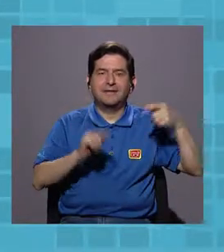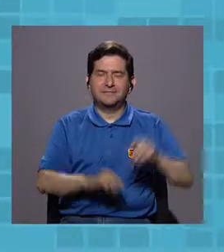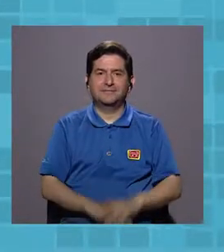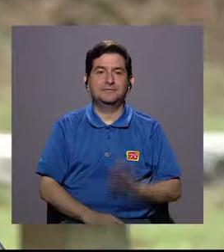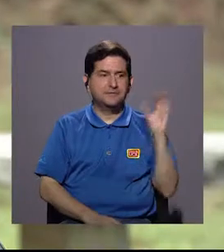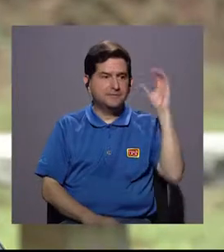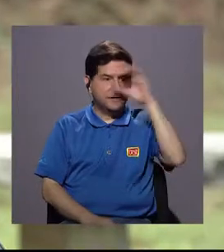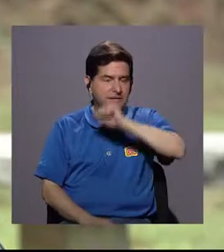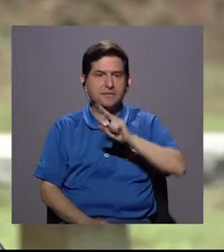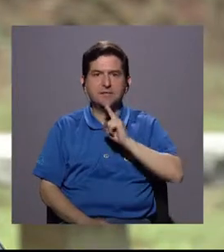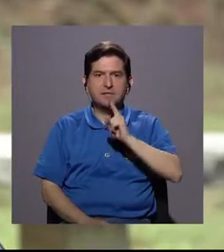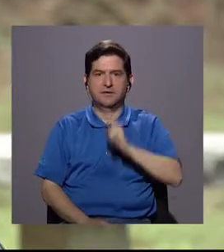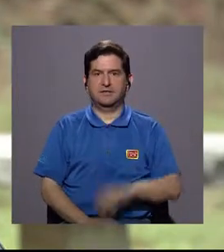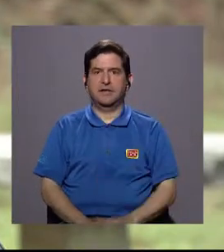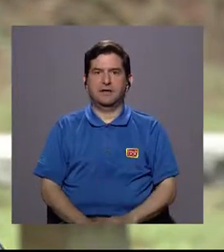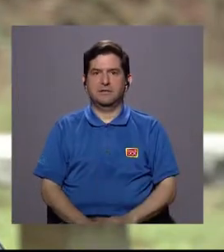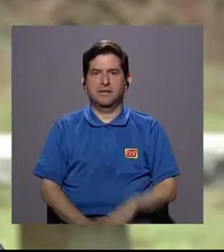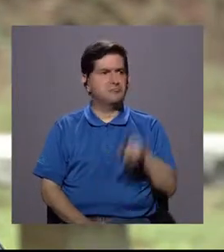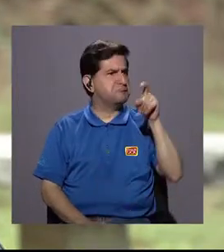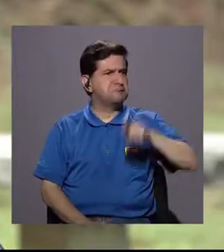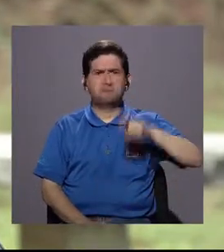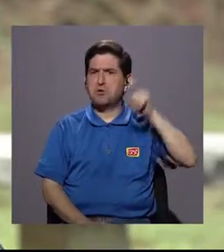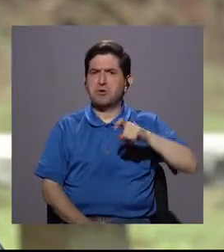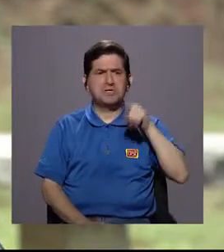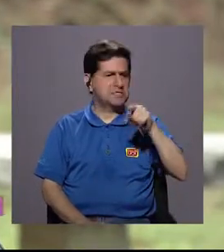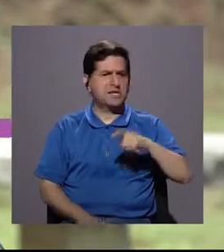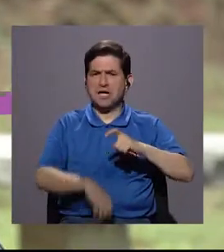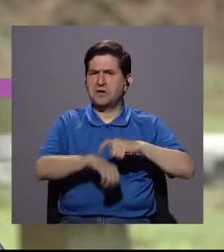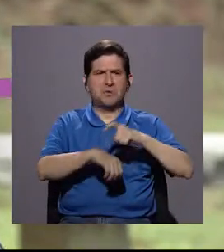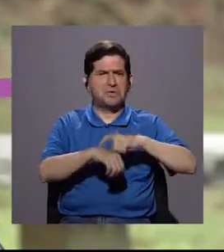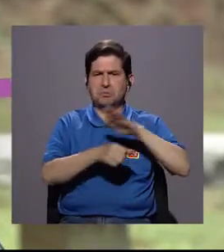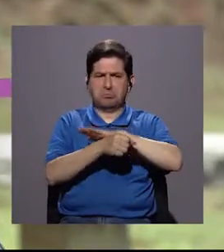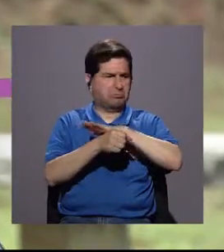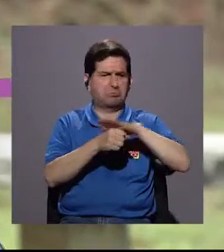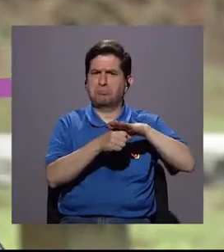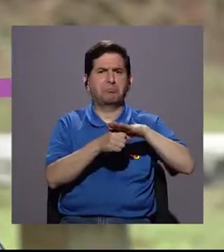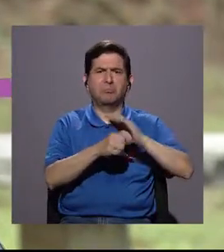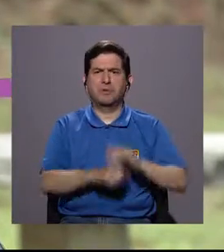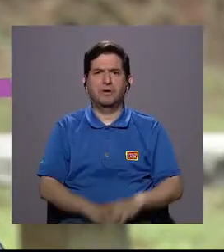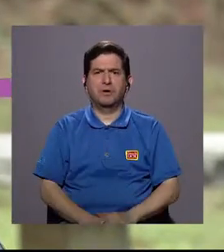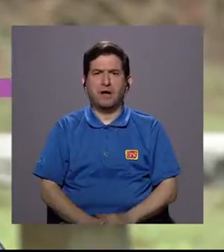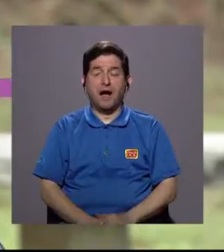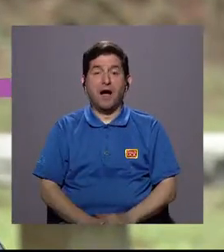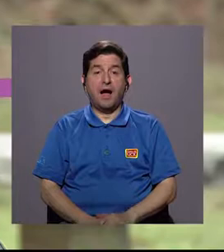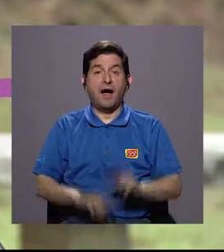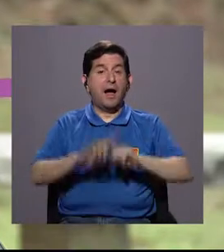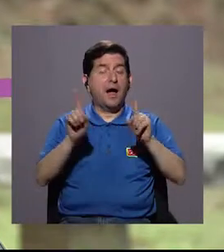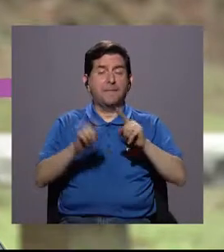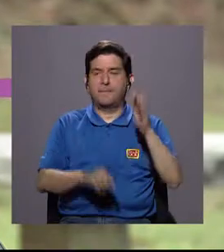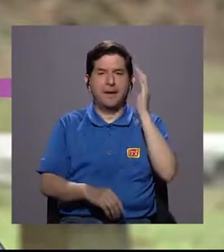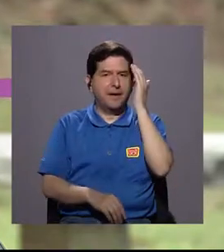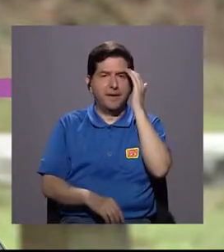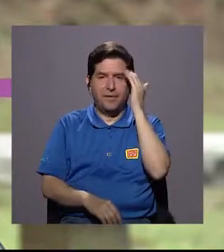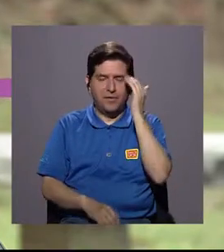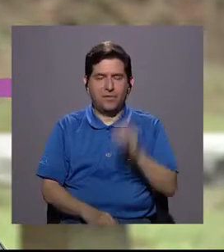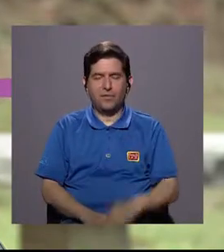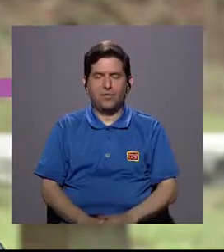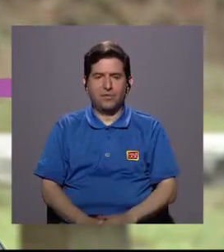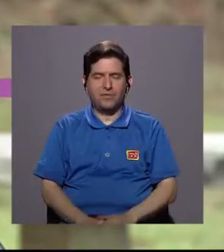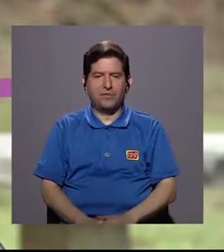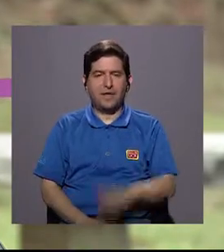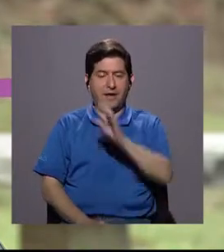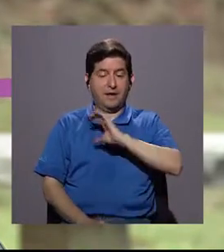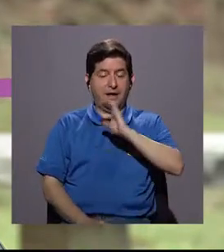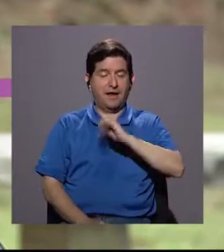y se dieron cuenta realmente que no era necesario durar todo ese tiempo, sino que al no ser conscientes sobre la disponibilidad, la